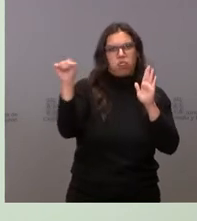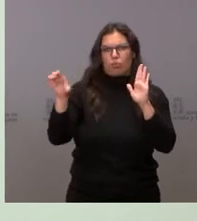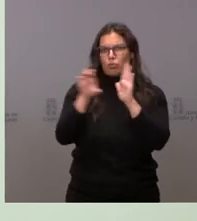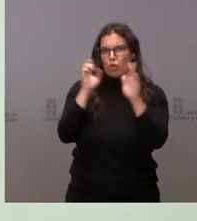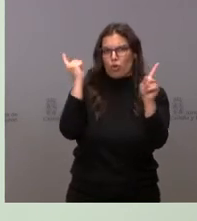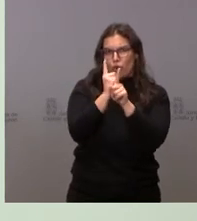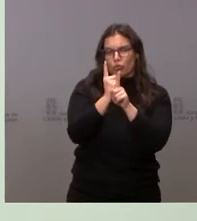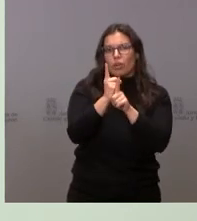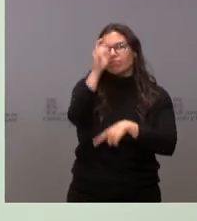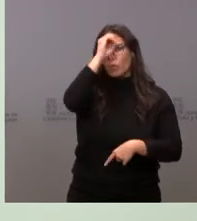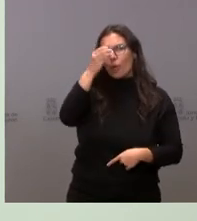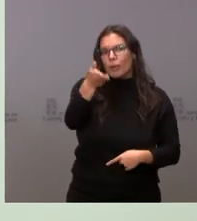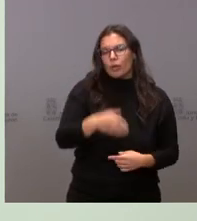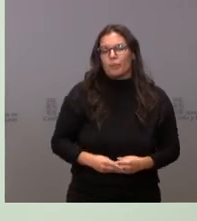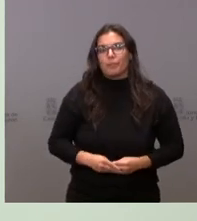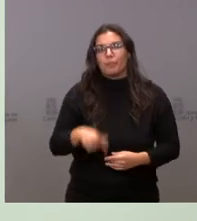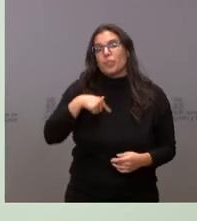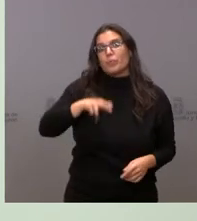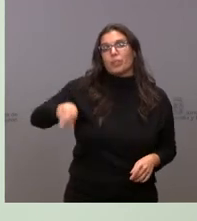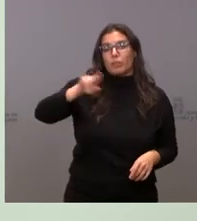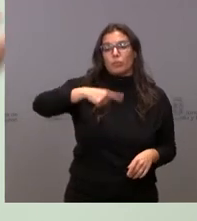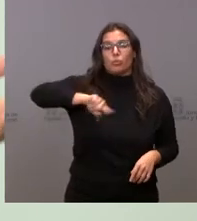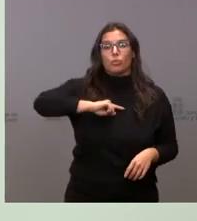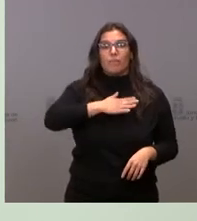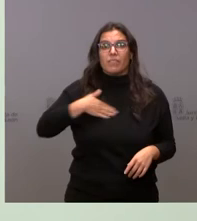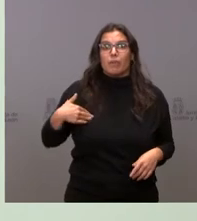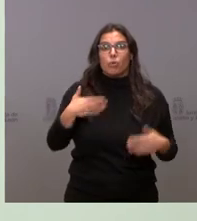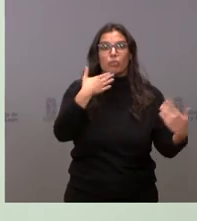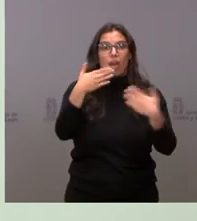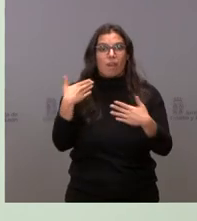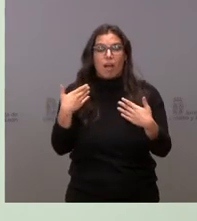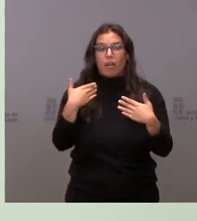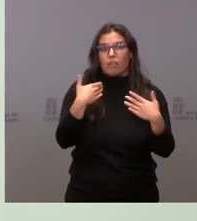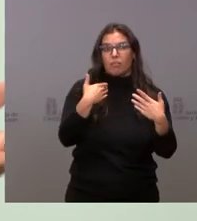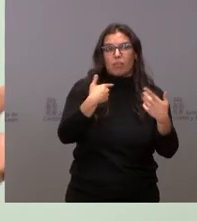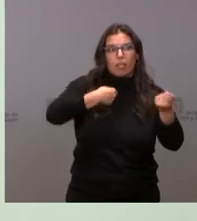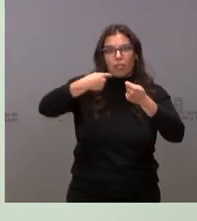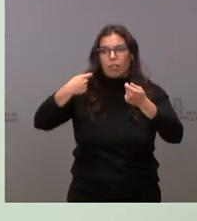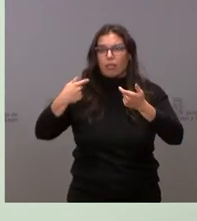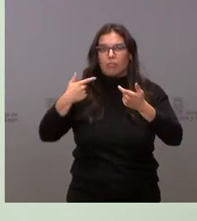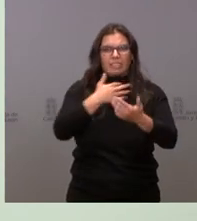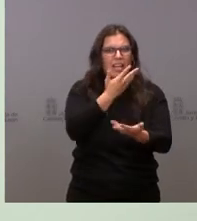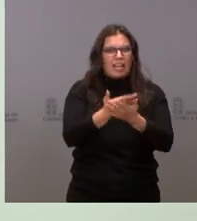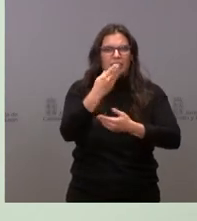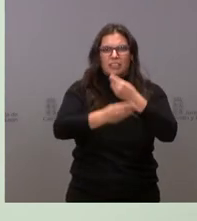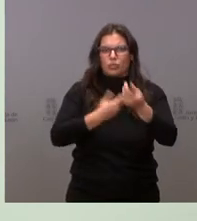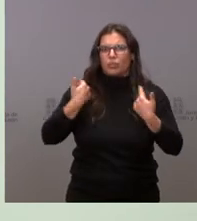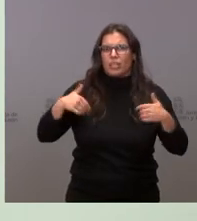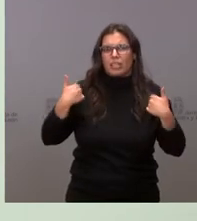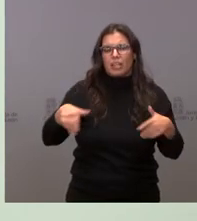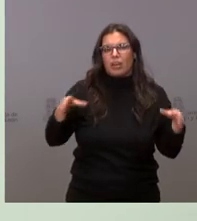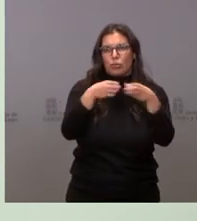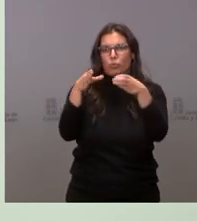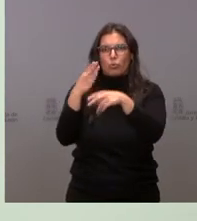a reiterar y a ratificar, ¿no? Nuestra intención es hablar y dialogar y se han hablado y dialogado con todos los que, bueno,